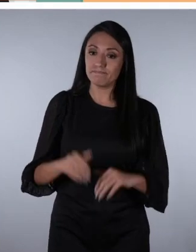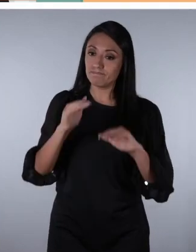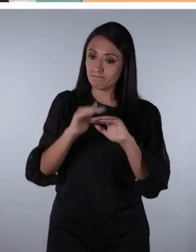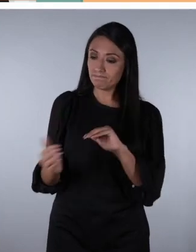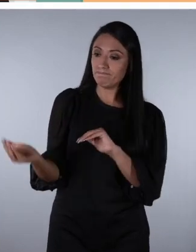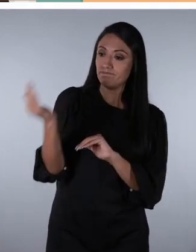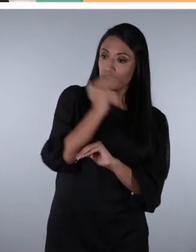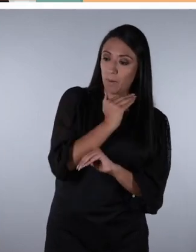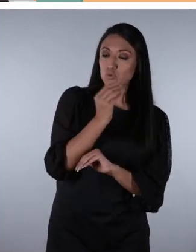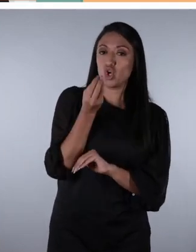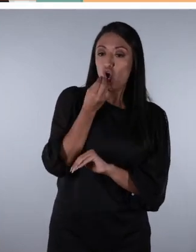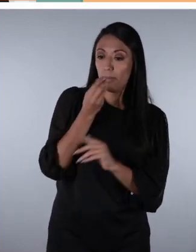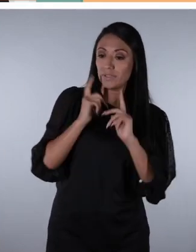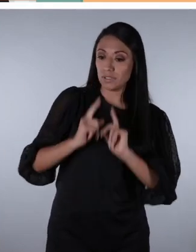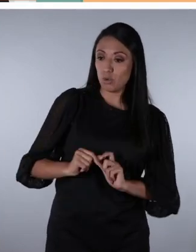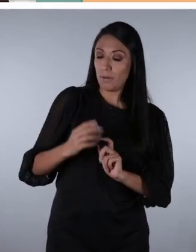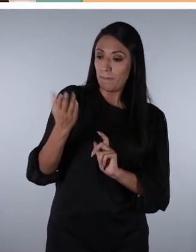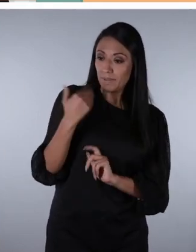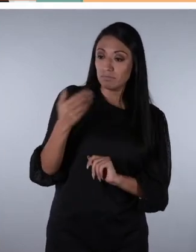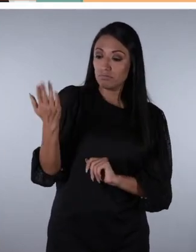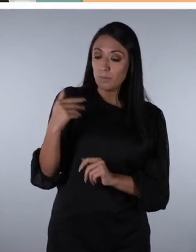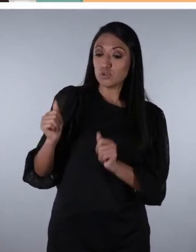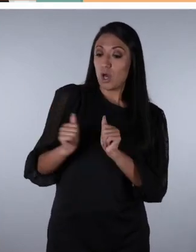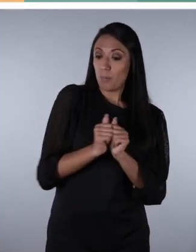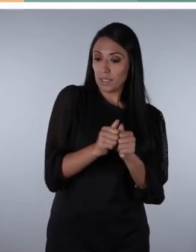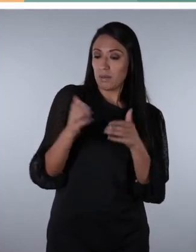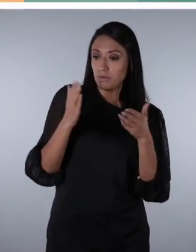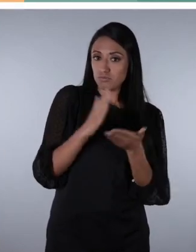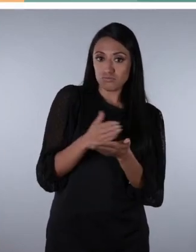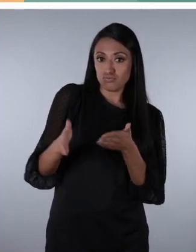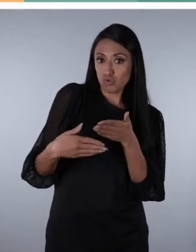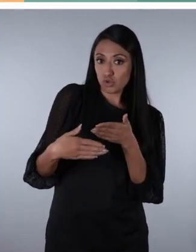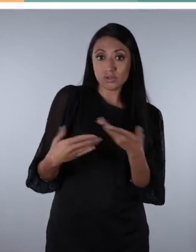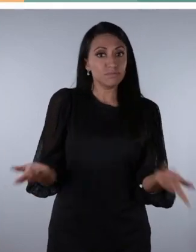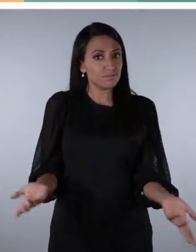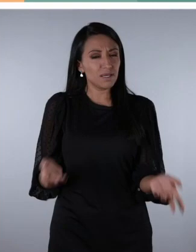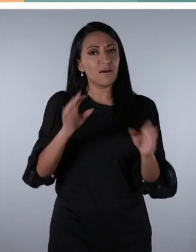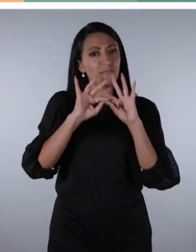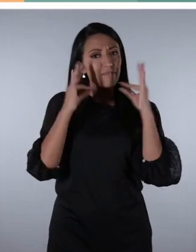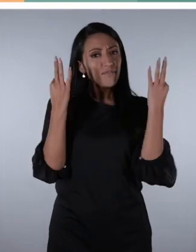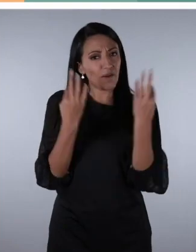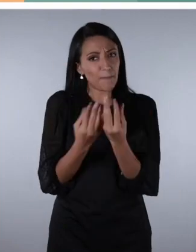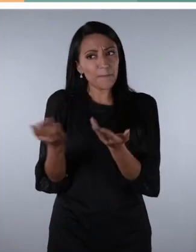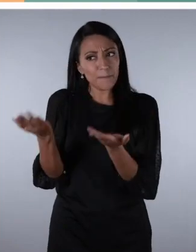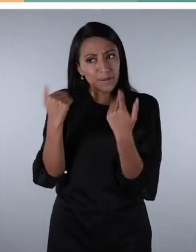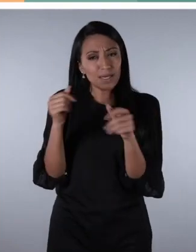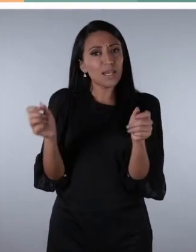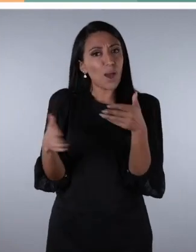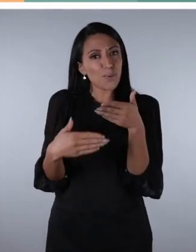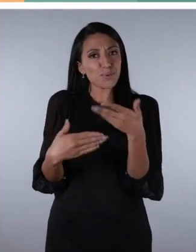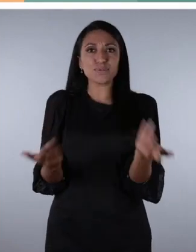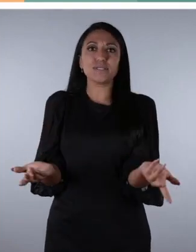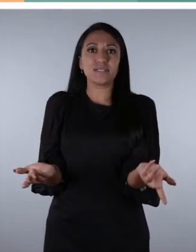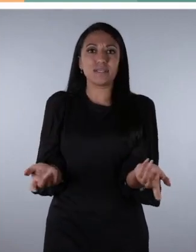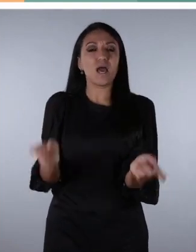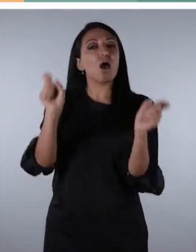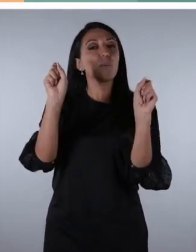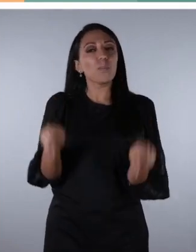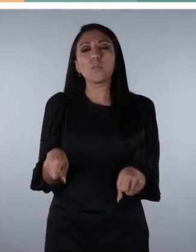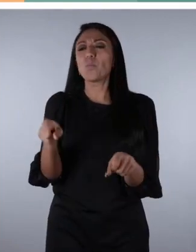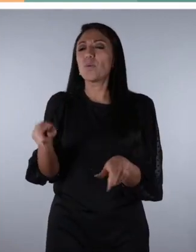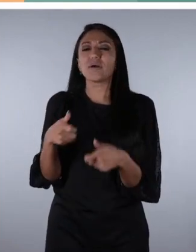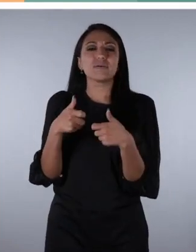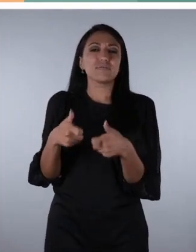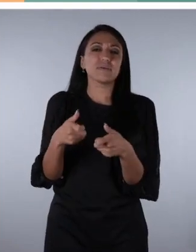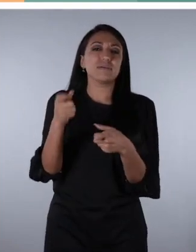invitarlos a participar en su elaboración. Cocinemos en familia. La cocina puede convertirse